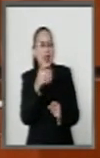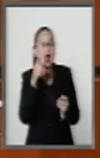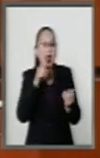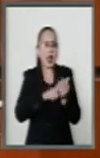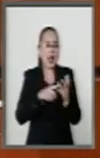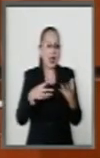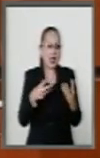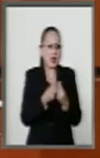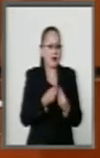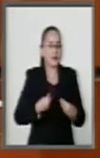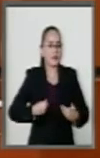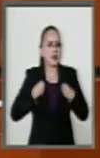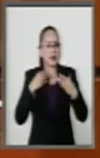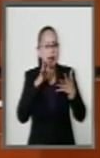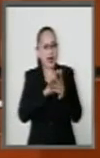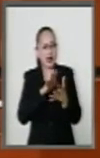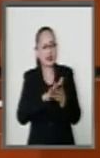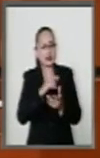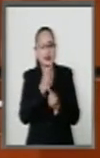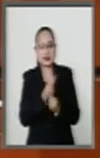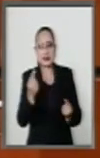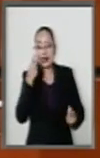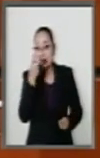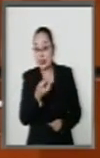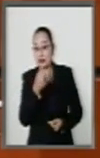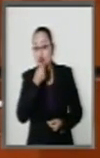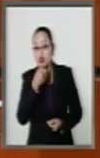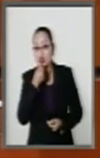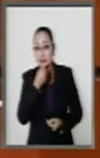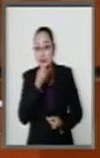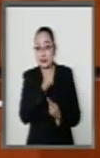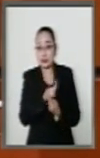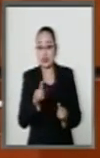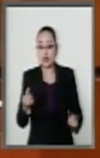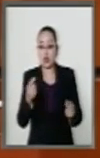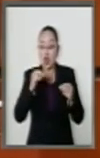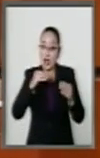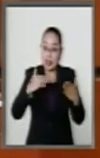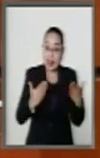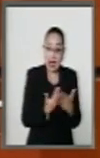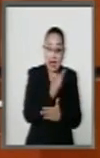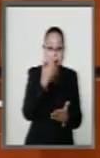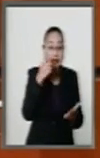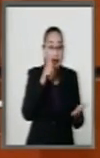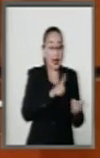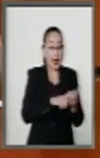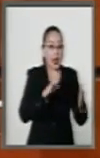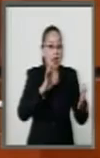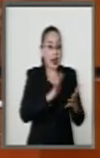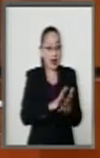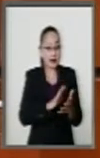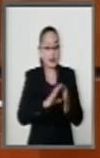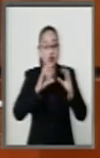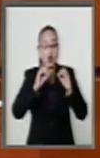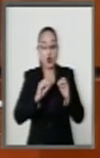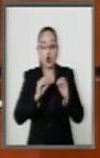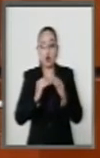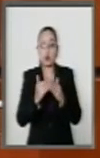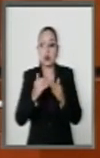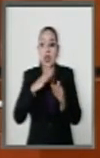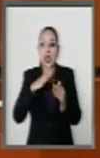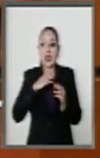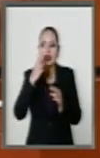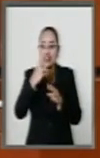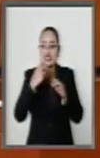son todos aquellos menores que o nacieron en la cárcel o tienen menos de tres años